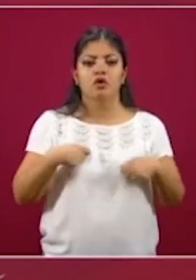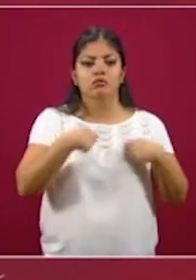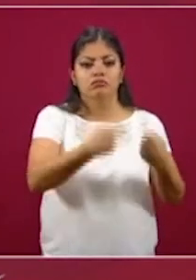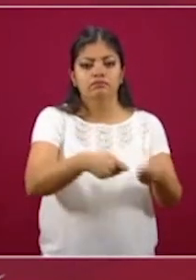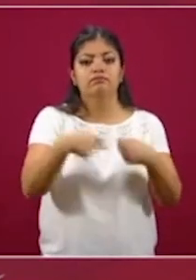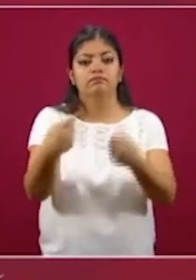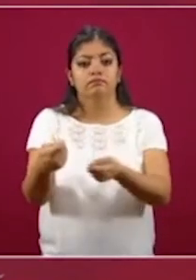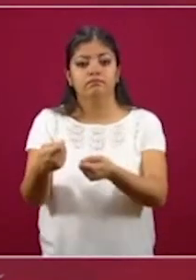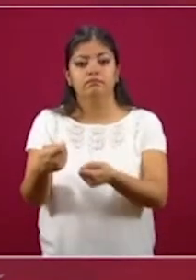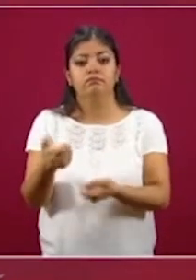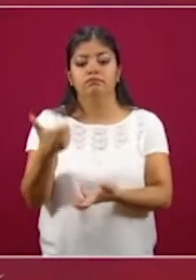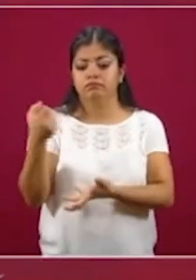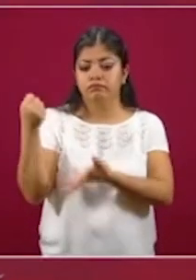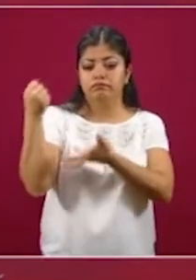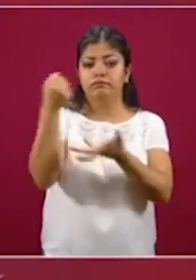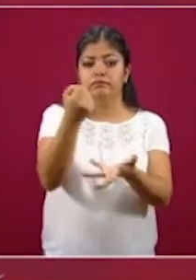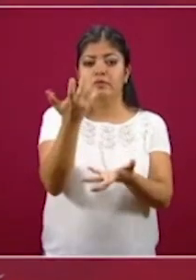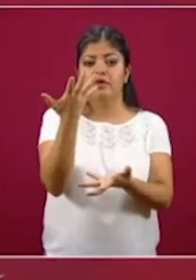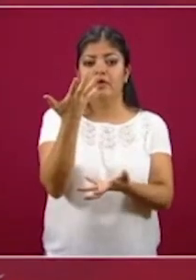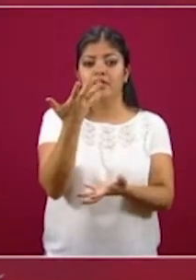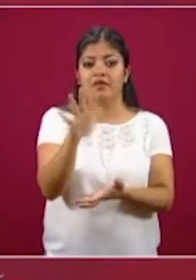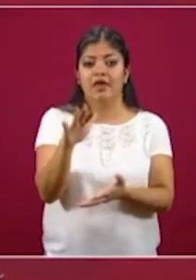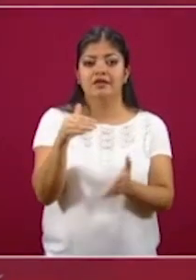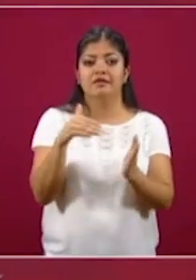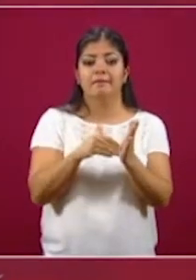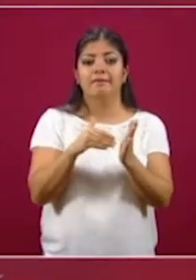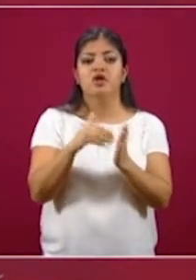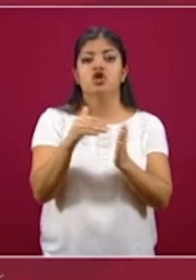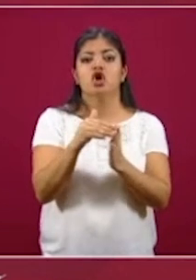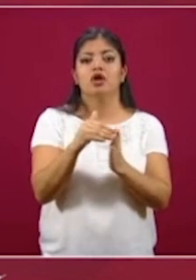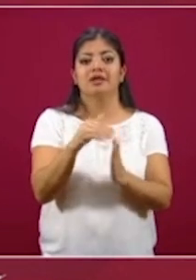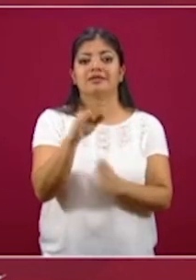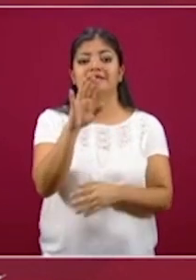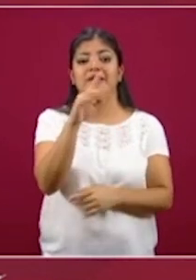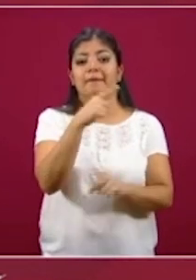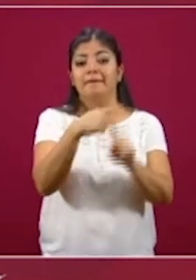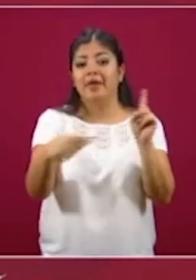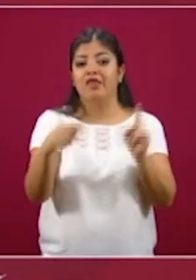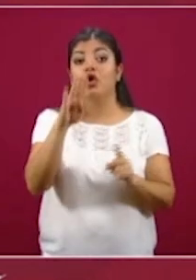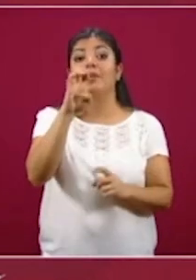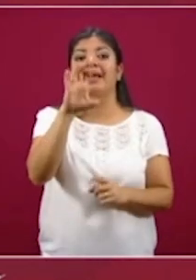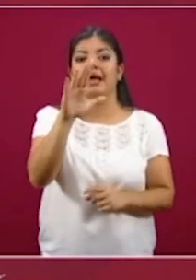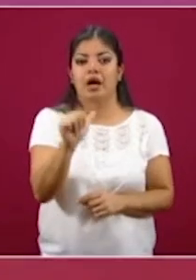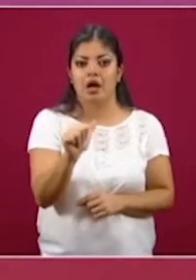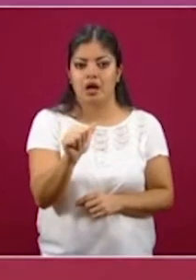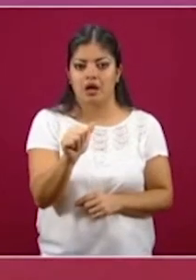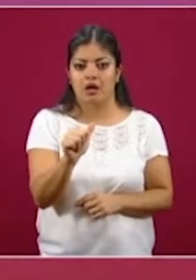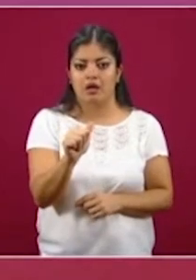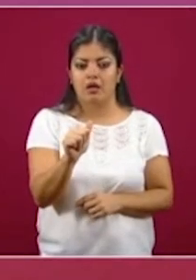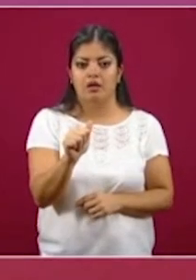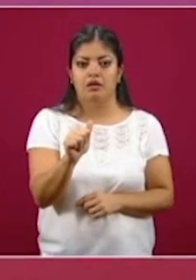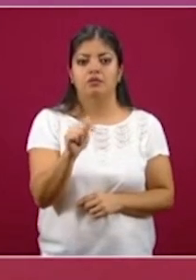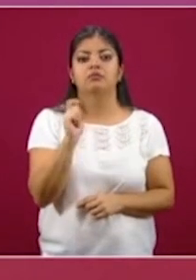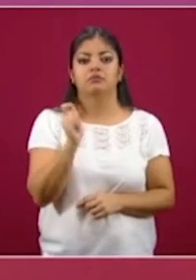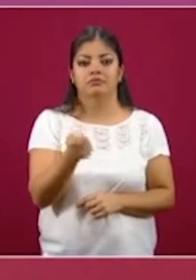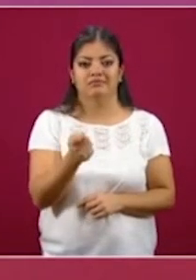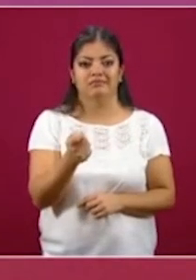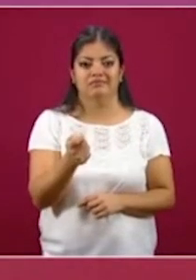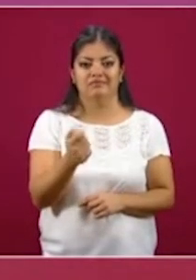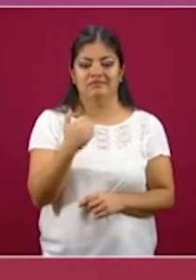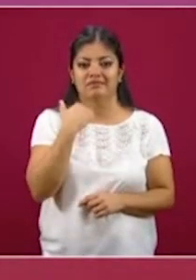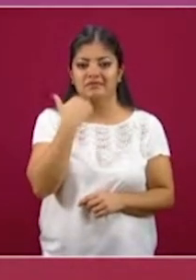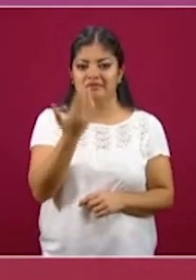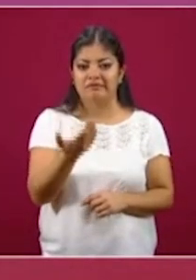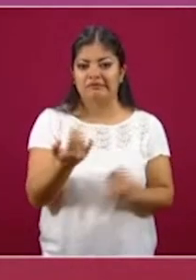10 millones y medio de becas a ese igual número